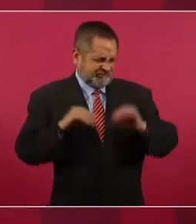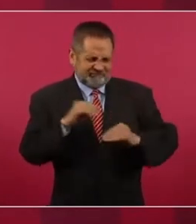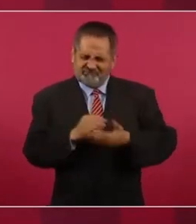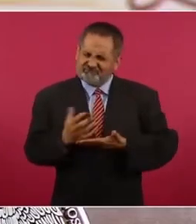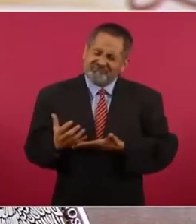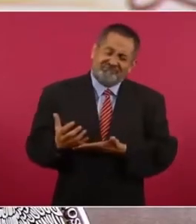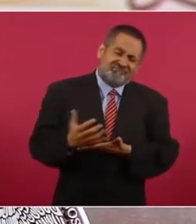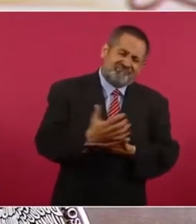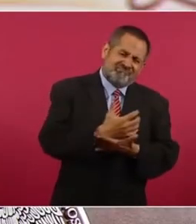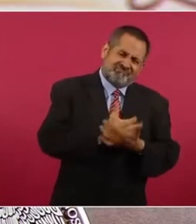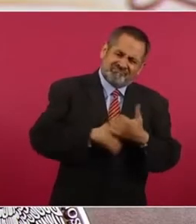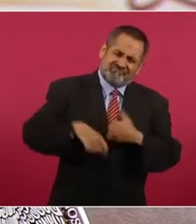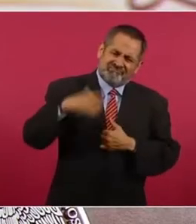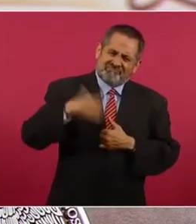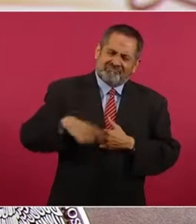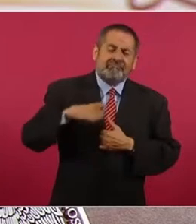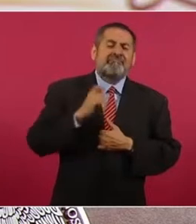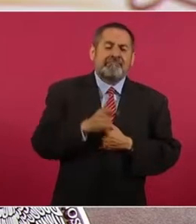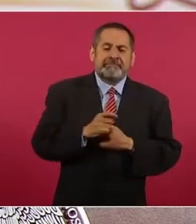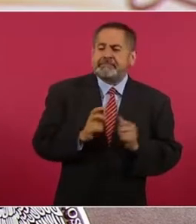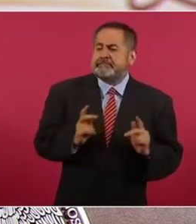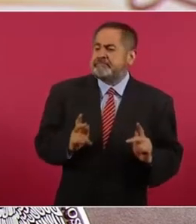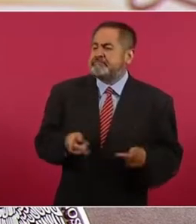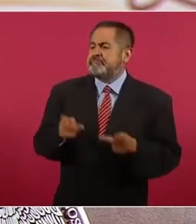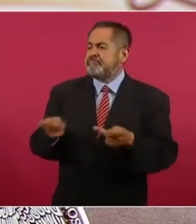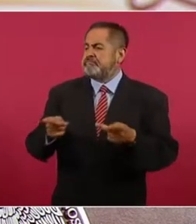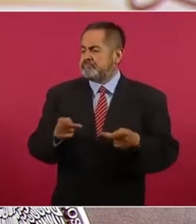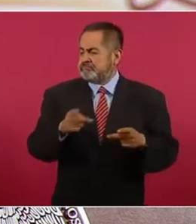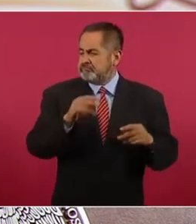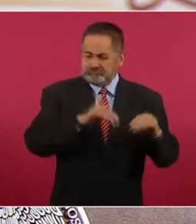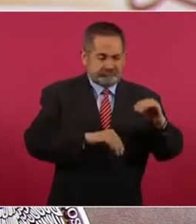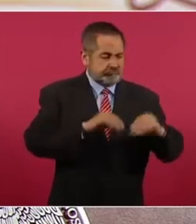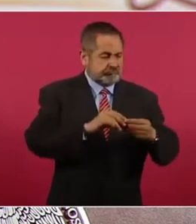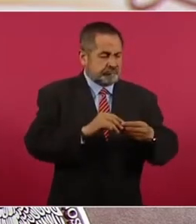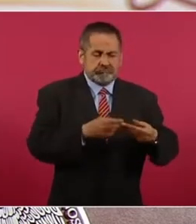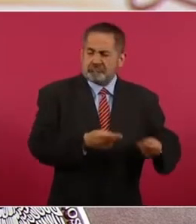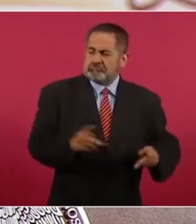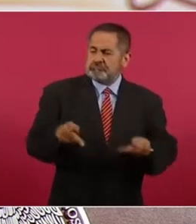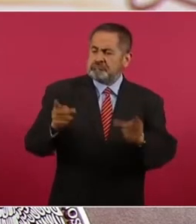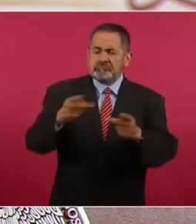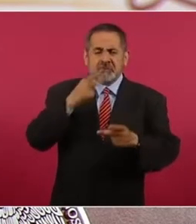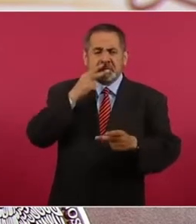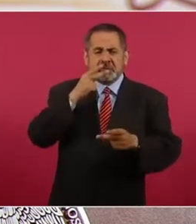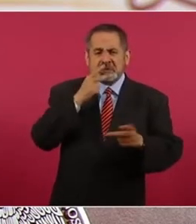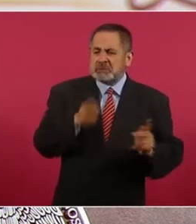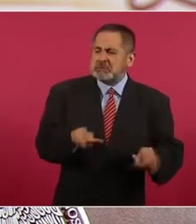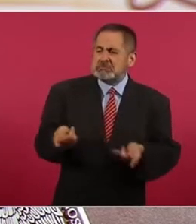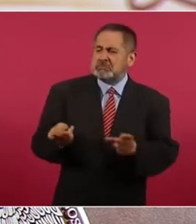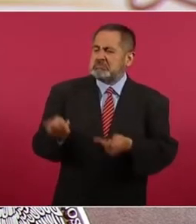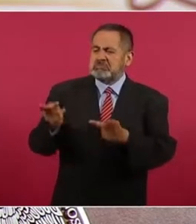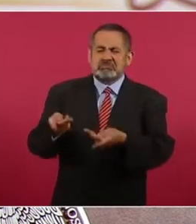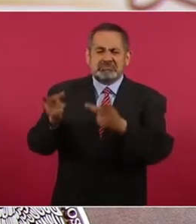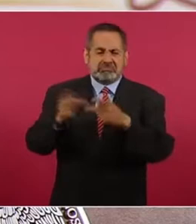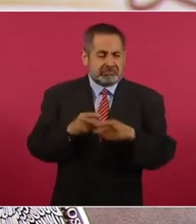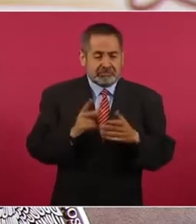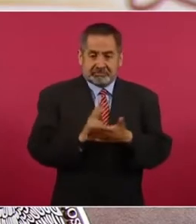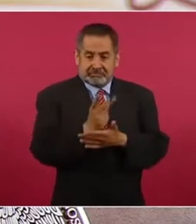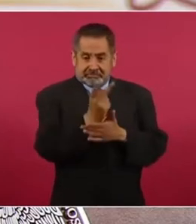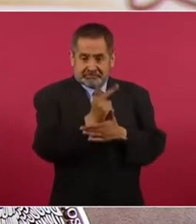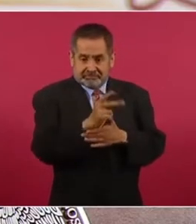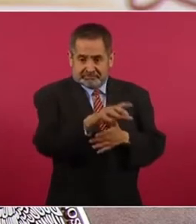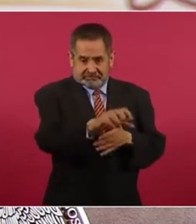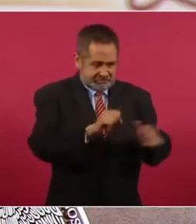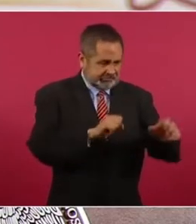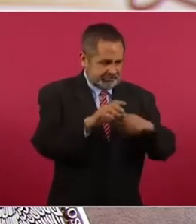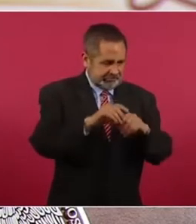enormemente en todo el mundo, que además de tener ese producto directamente de la planta, le fue